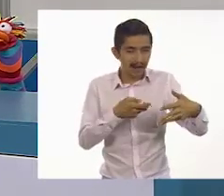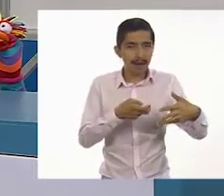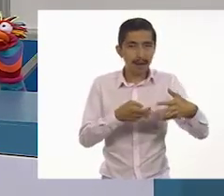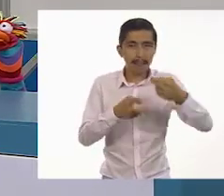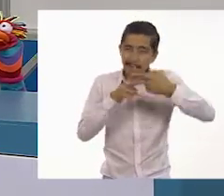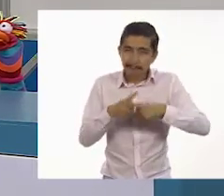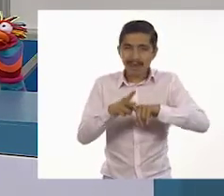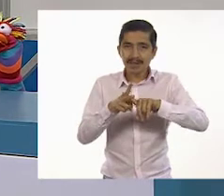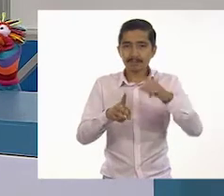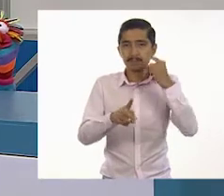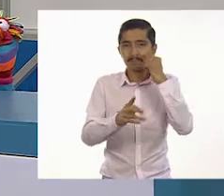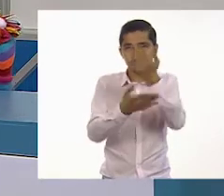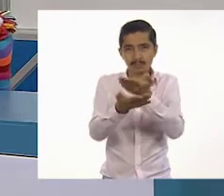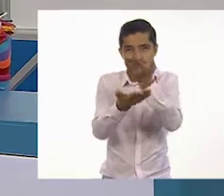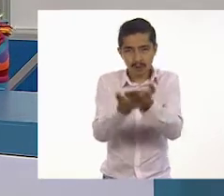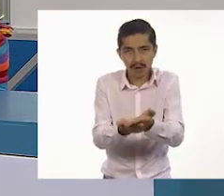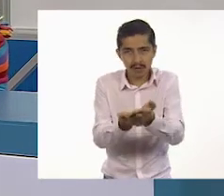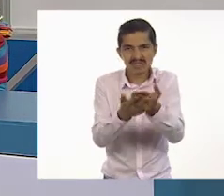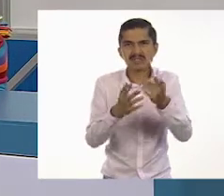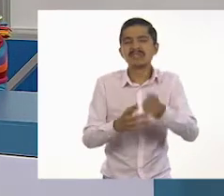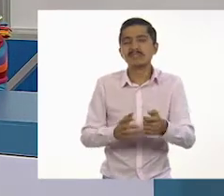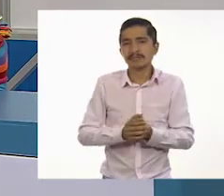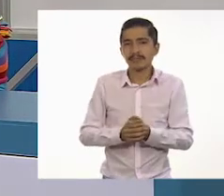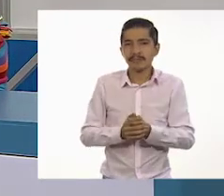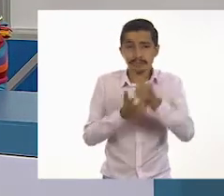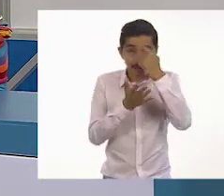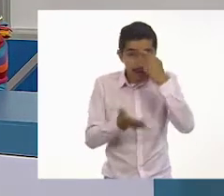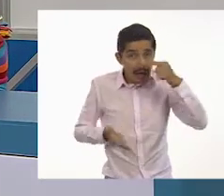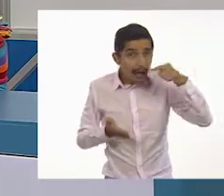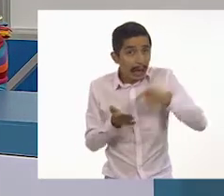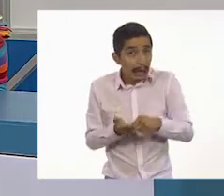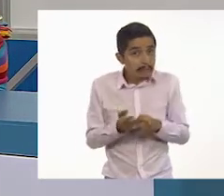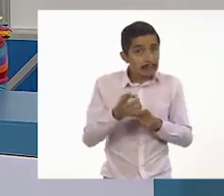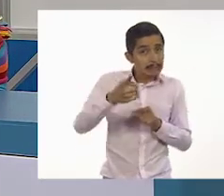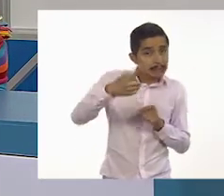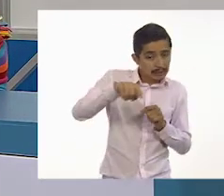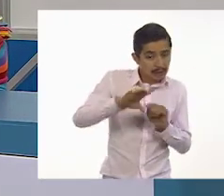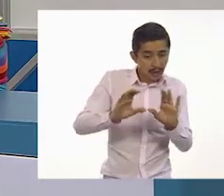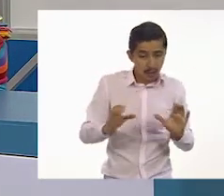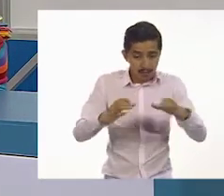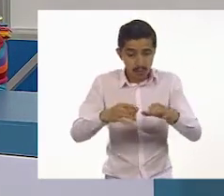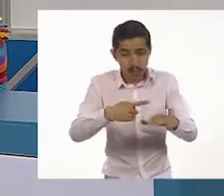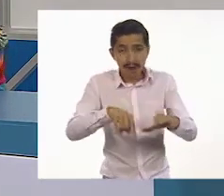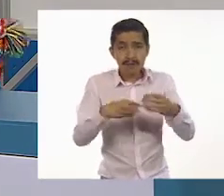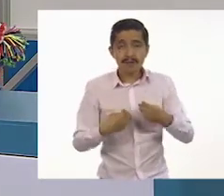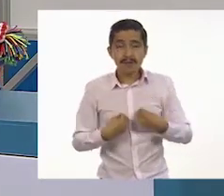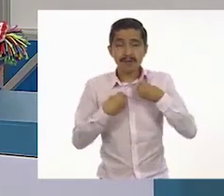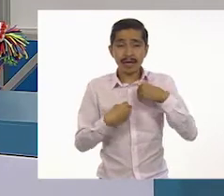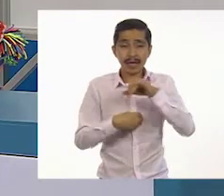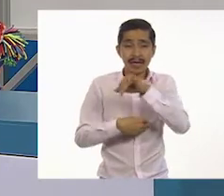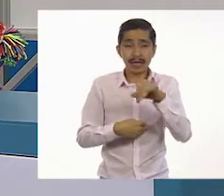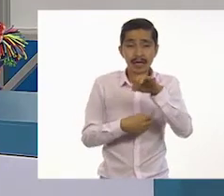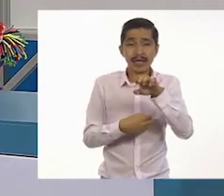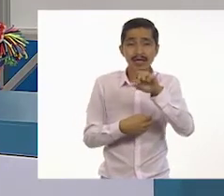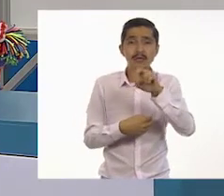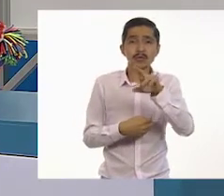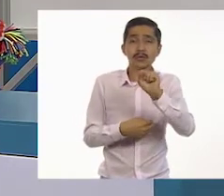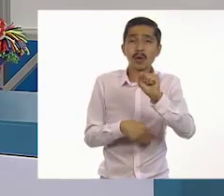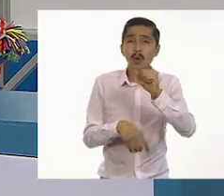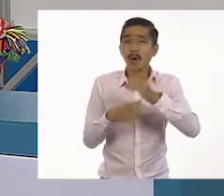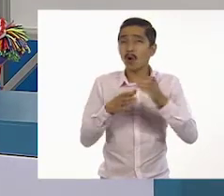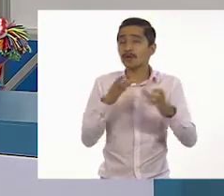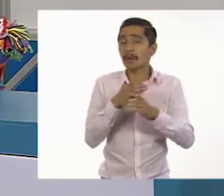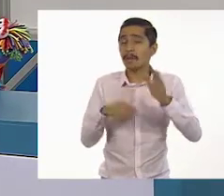siguiente. ¿Listos, estudiantes, encajan? ¿Creen que en la comunidad donde vive Jesús haya más cosas interesantes que sean